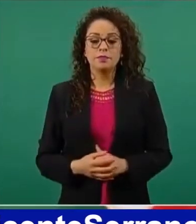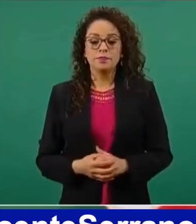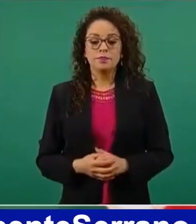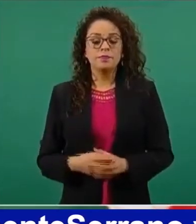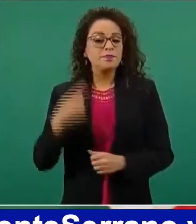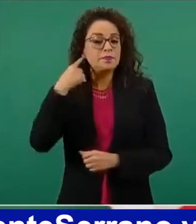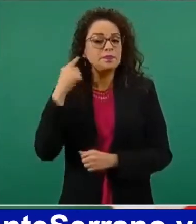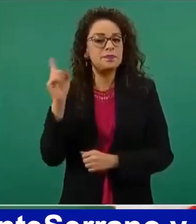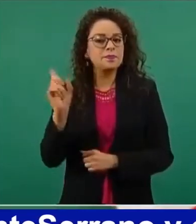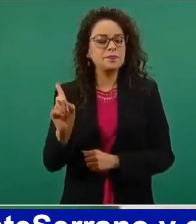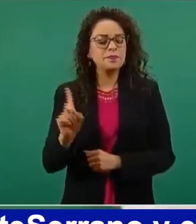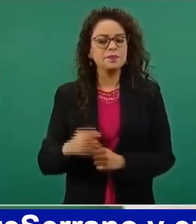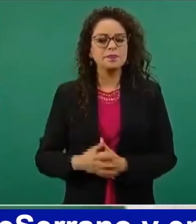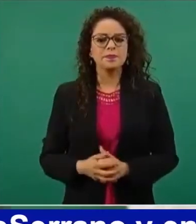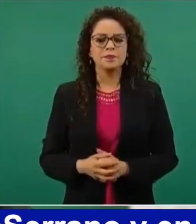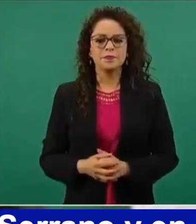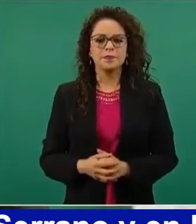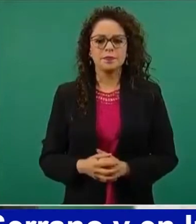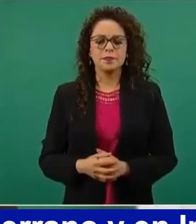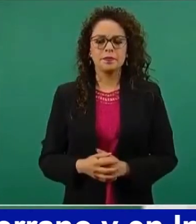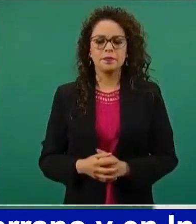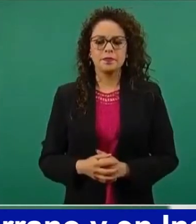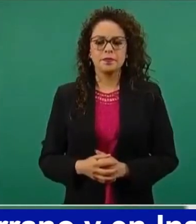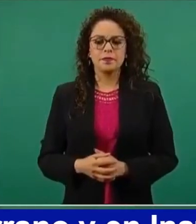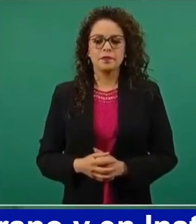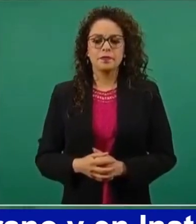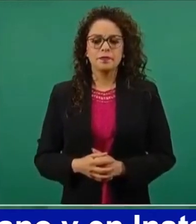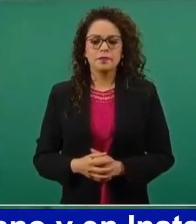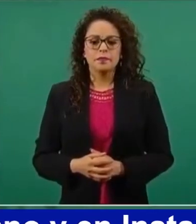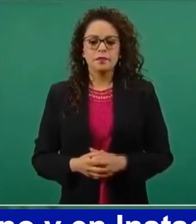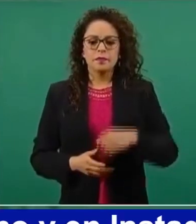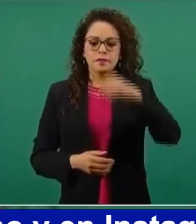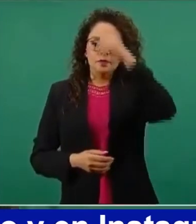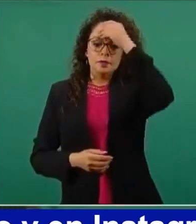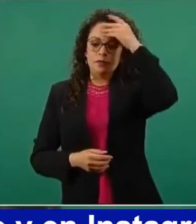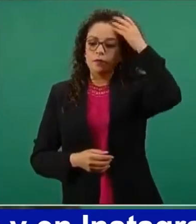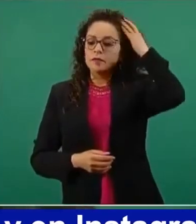pues que se permita